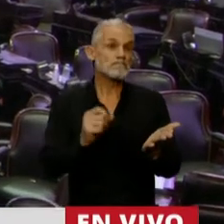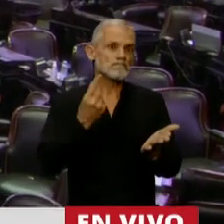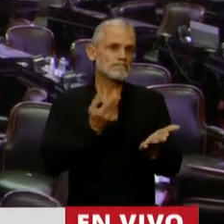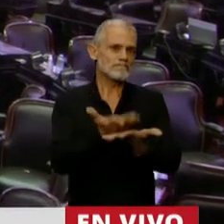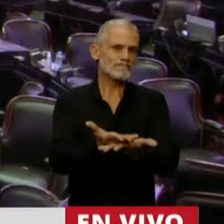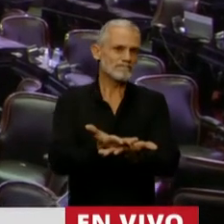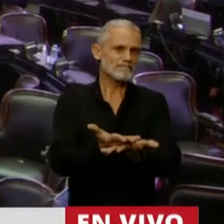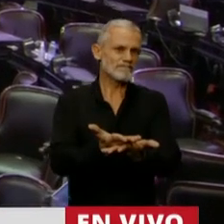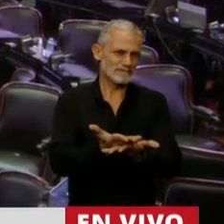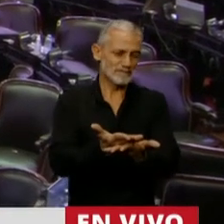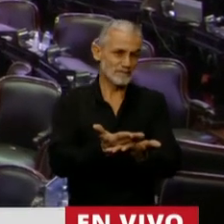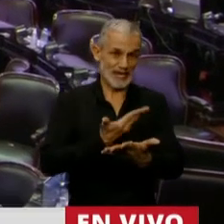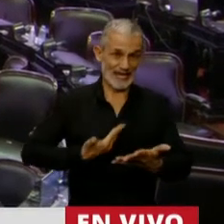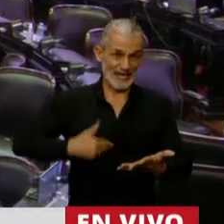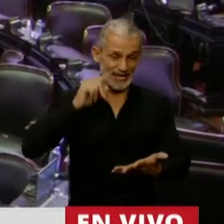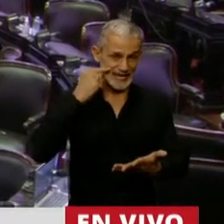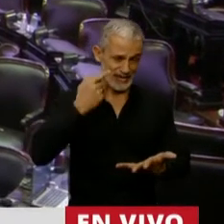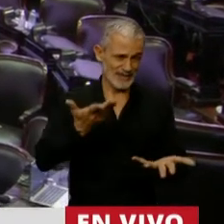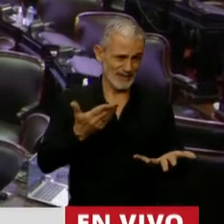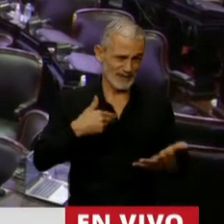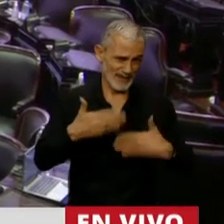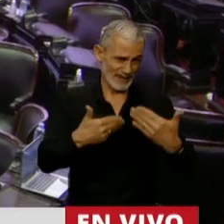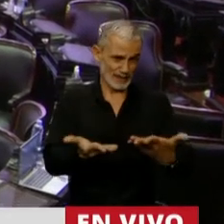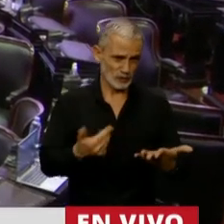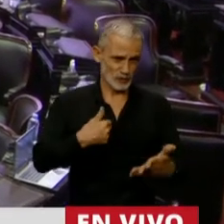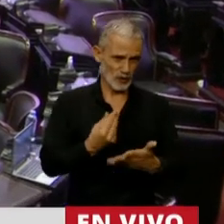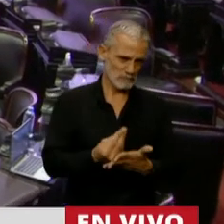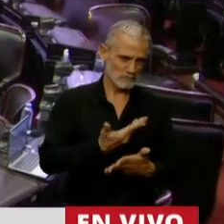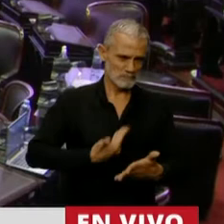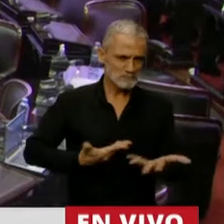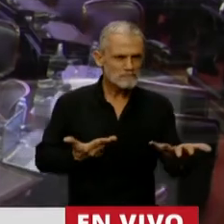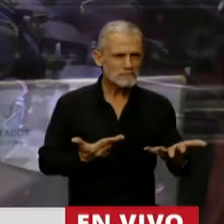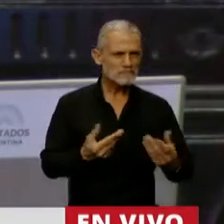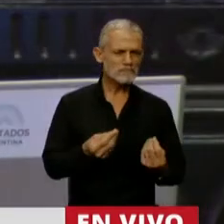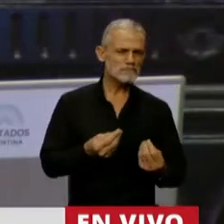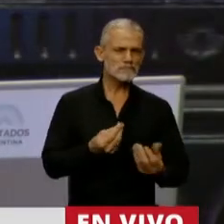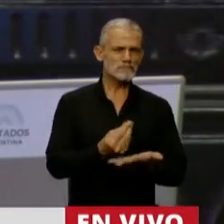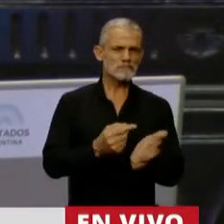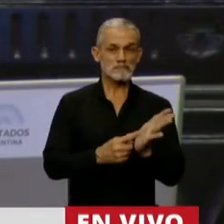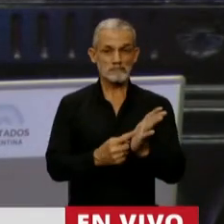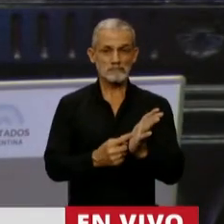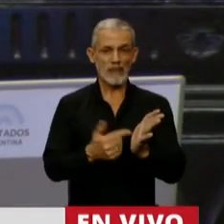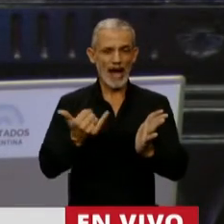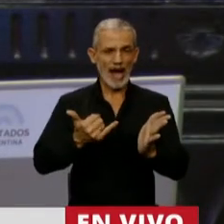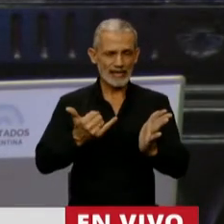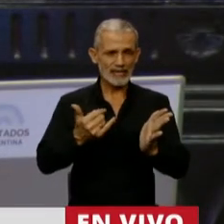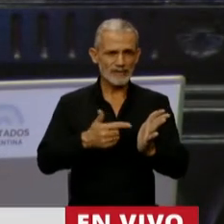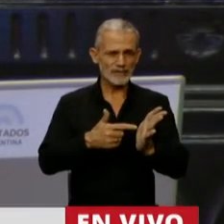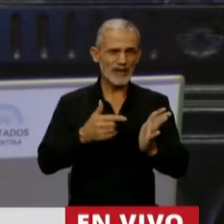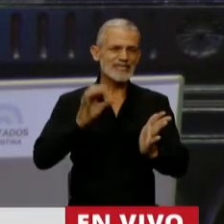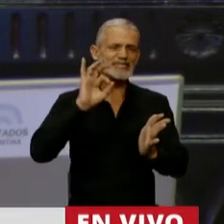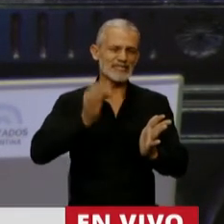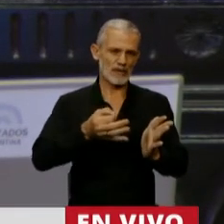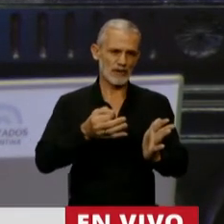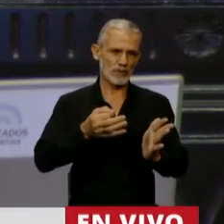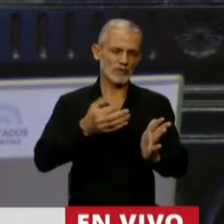que presenta nuestra gestión de gobierno, qué representación tiene, si bien tenemos claro qué es